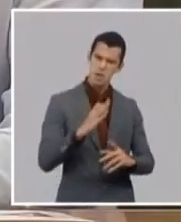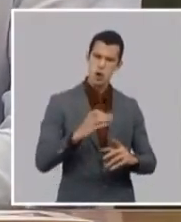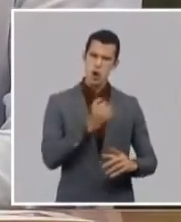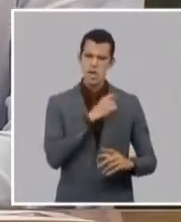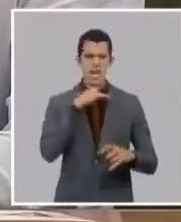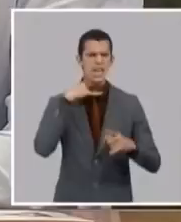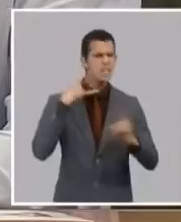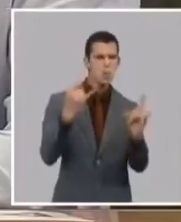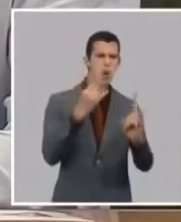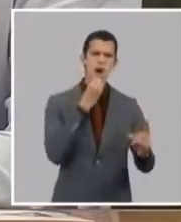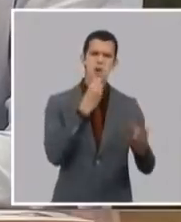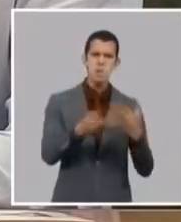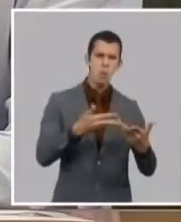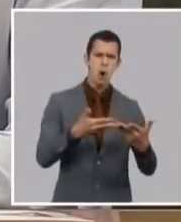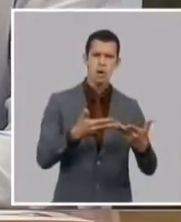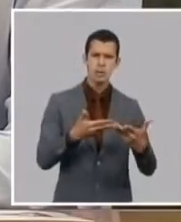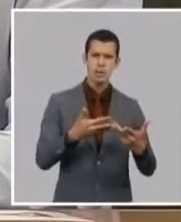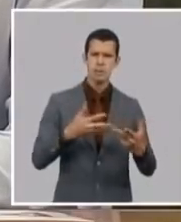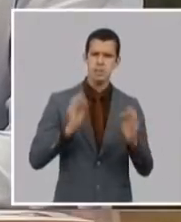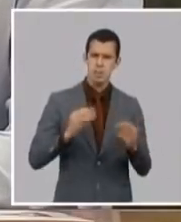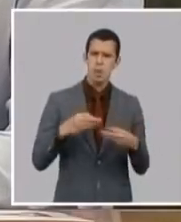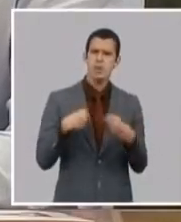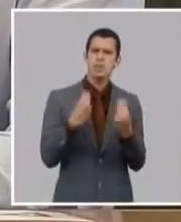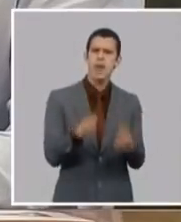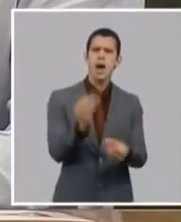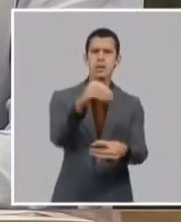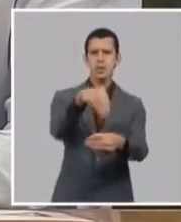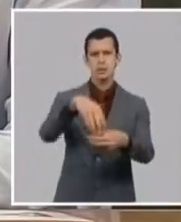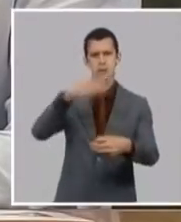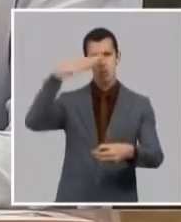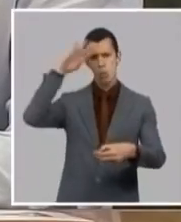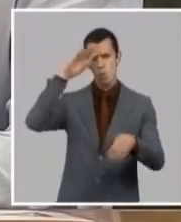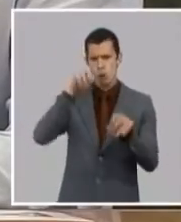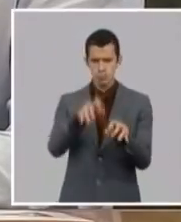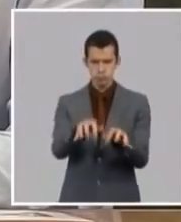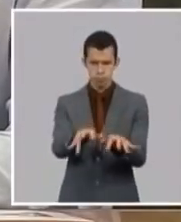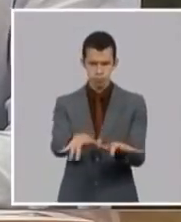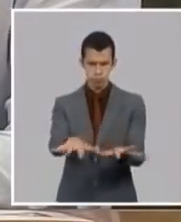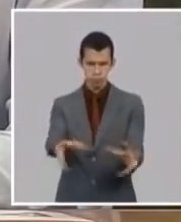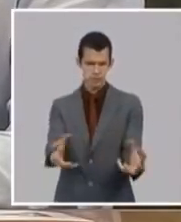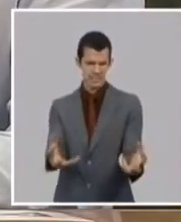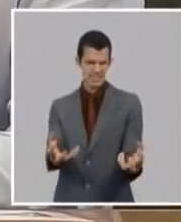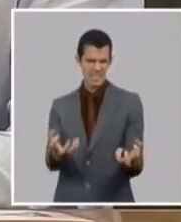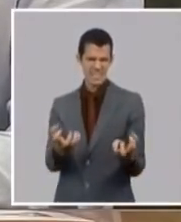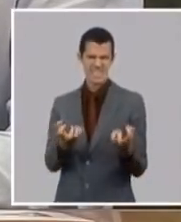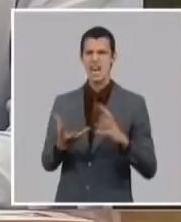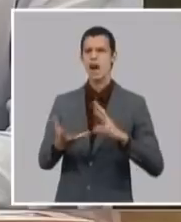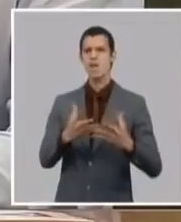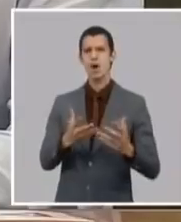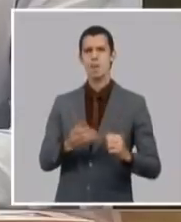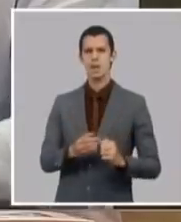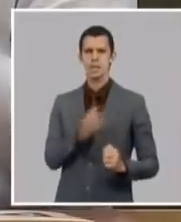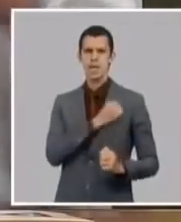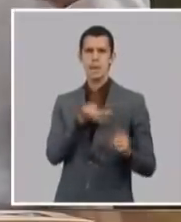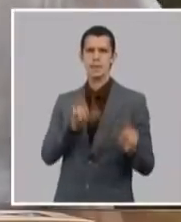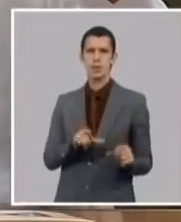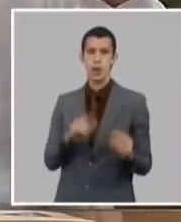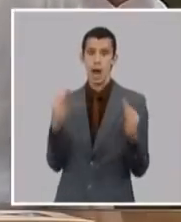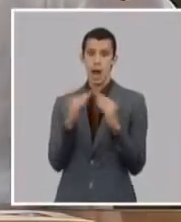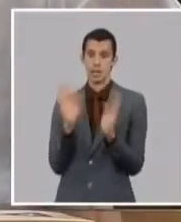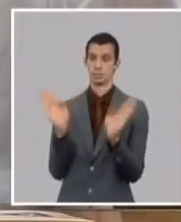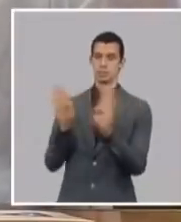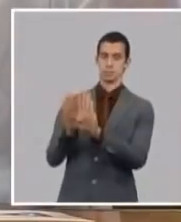redes sociales para crear inseguridad para crear pánico para desvirtuar yo estoy